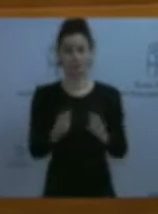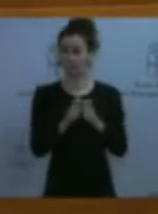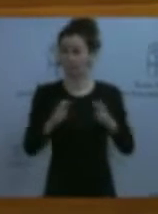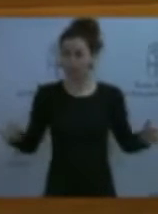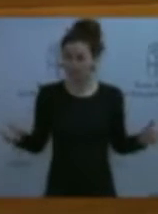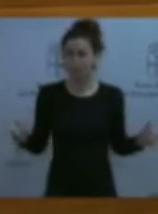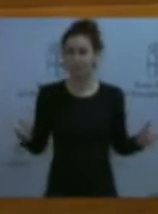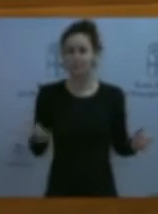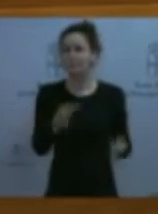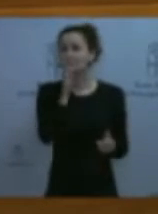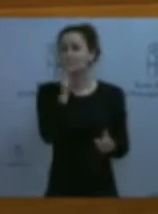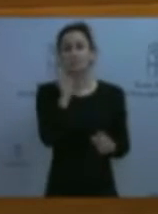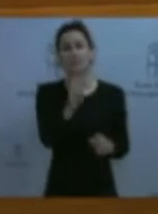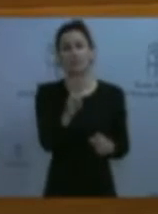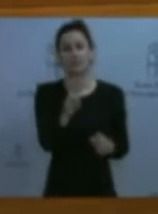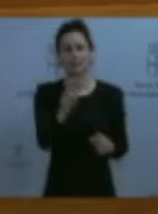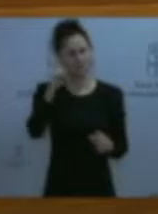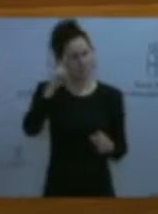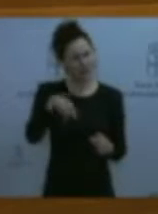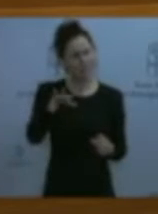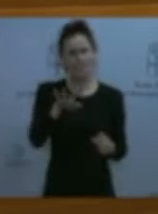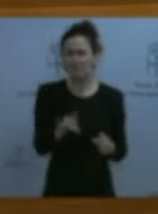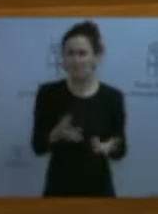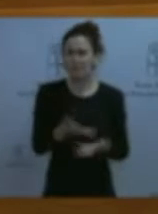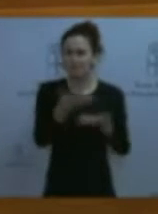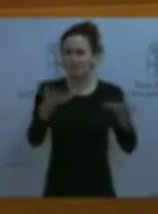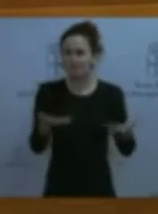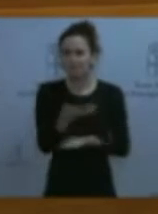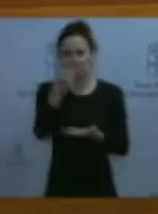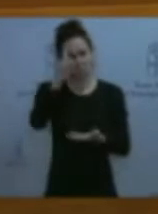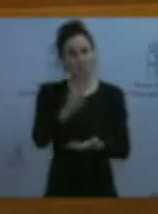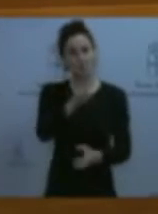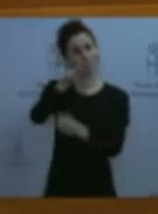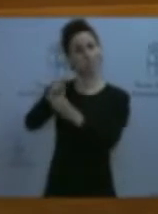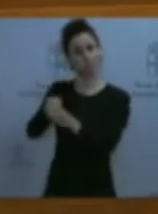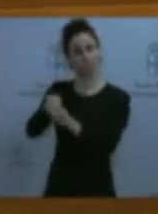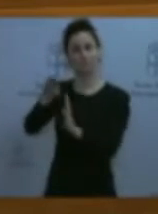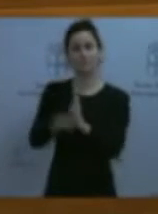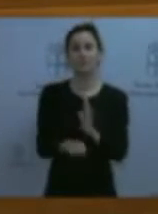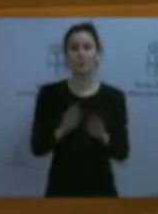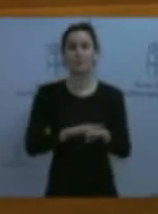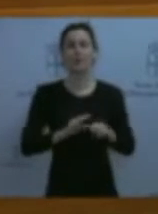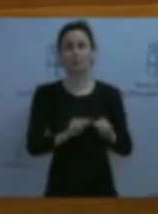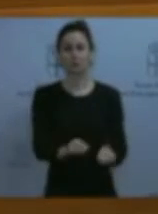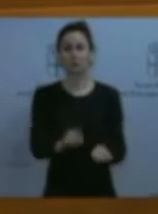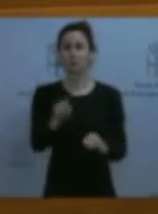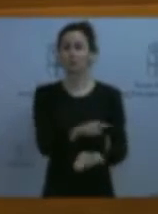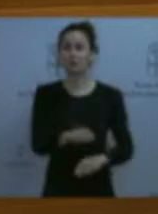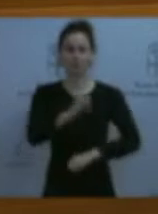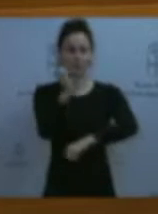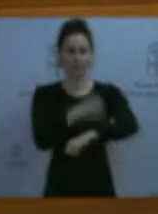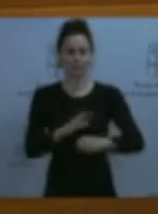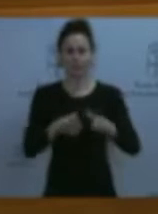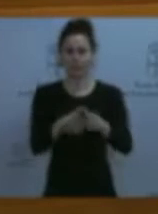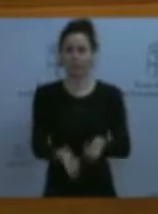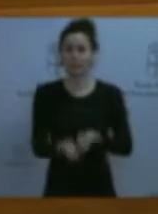Aun habiendo oído hablar de ellos, desconocían la posibilidad de participar en los programas operativos de los fondos europeos marítimo